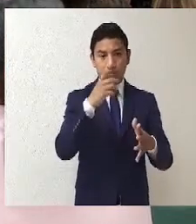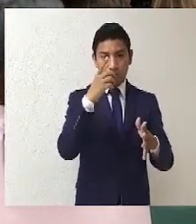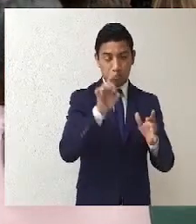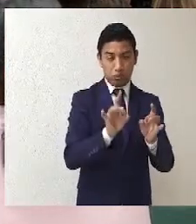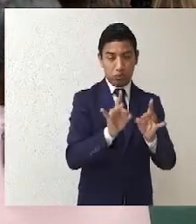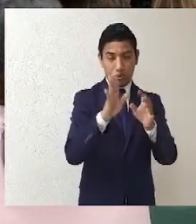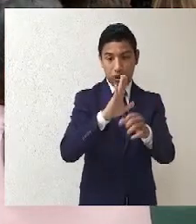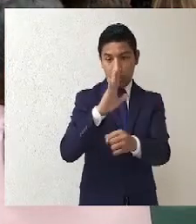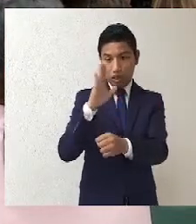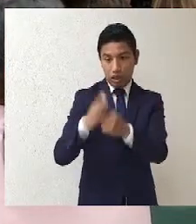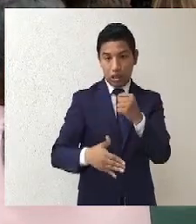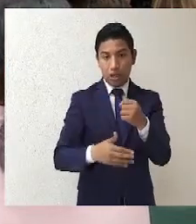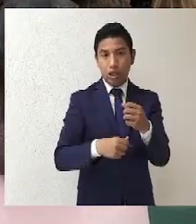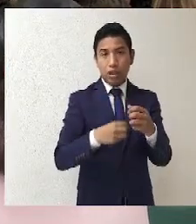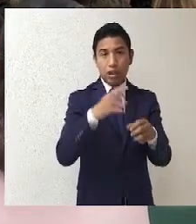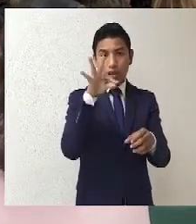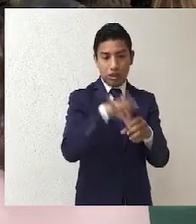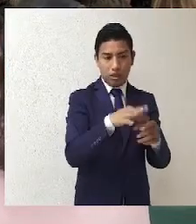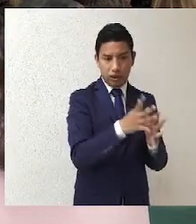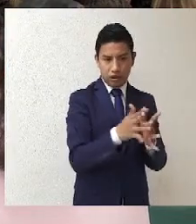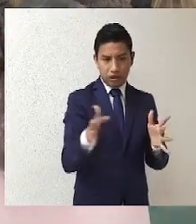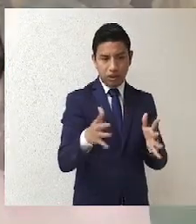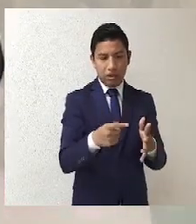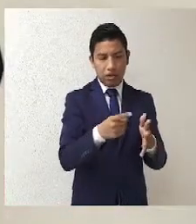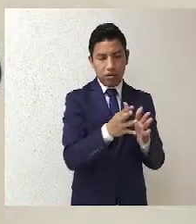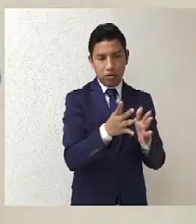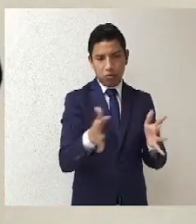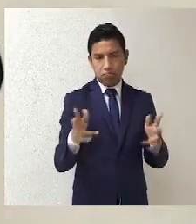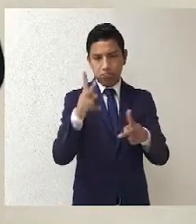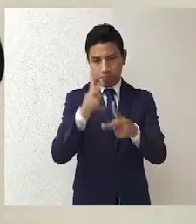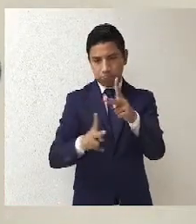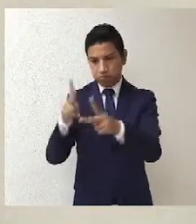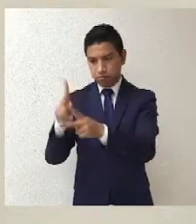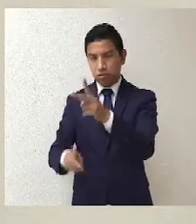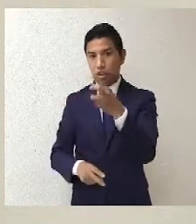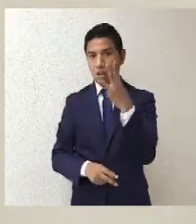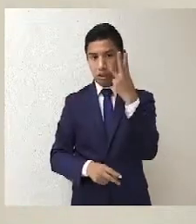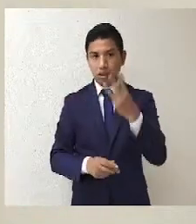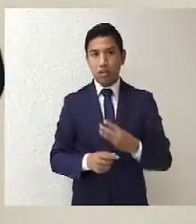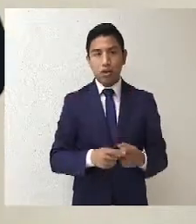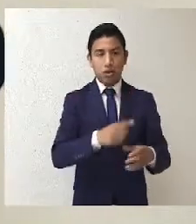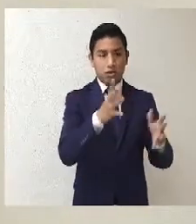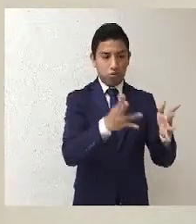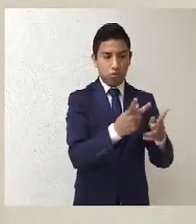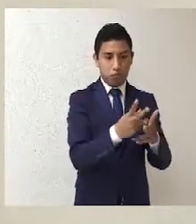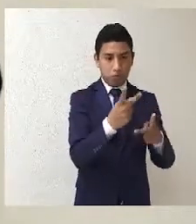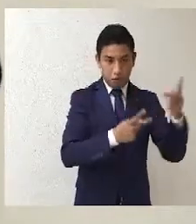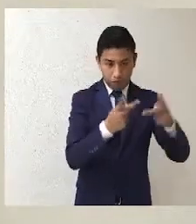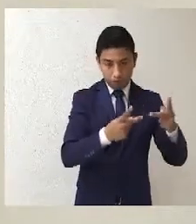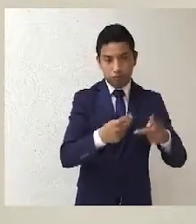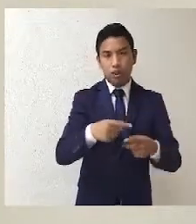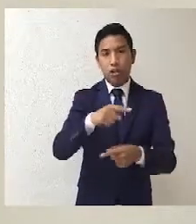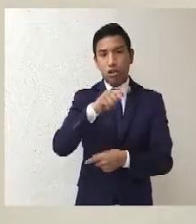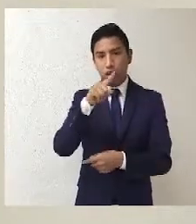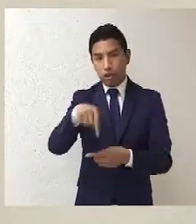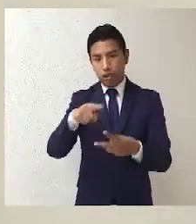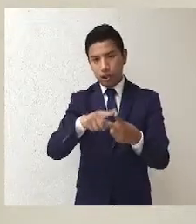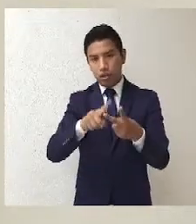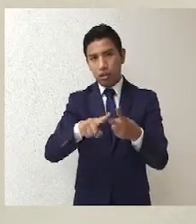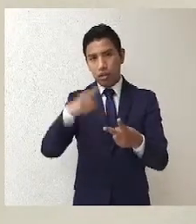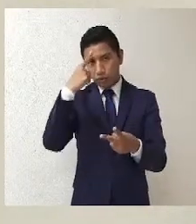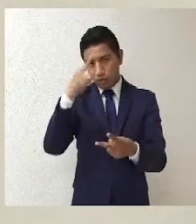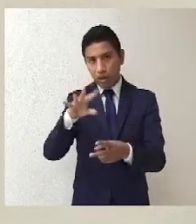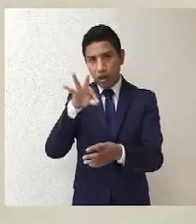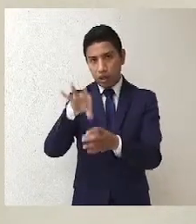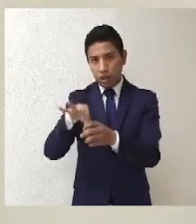hay tres grandes etapas en los procesos electorales, que es preparación de la elección, jornada electoral y la etapa de resultados.